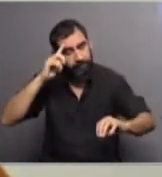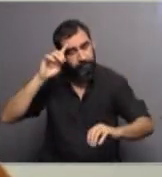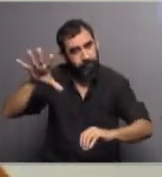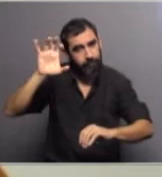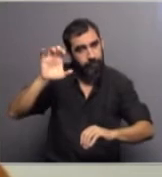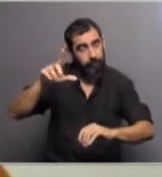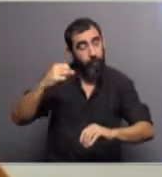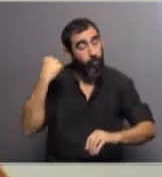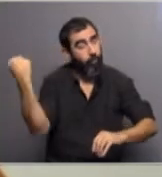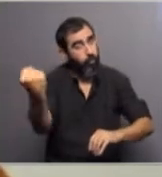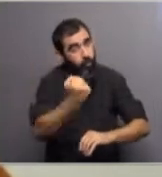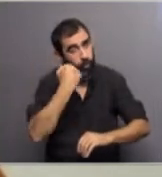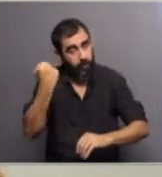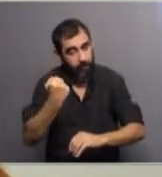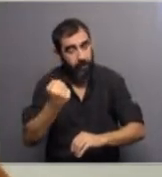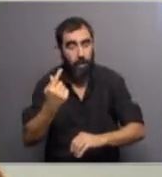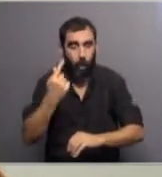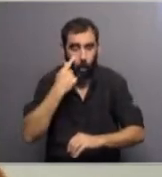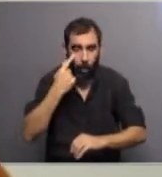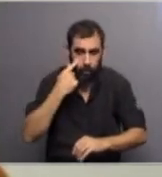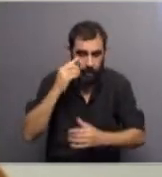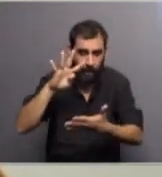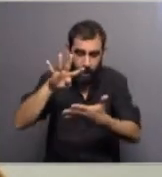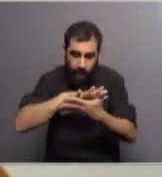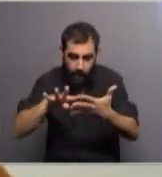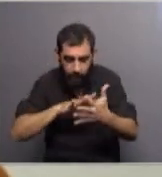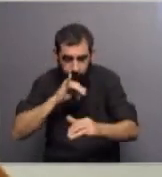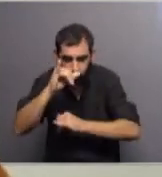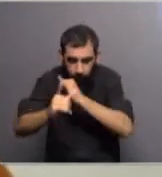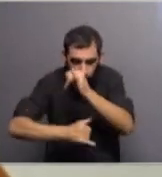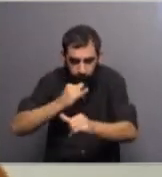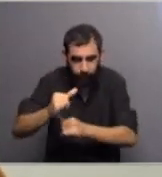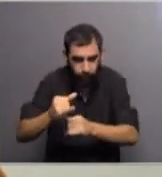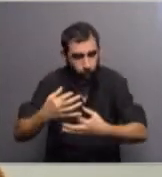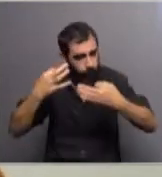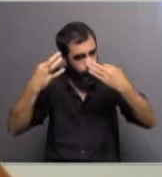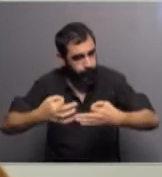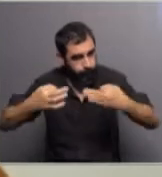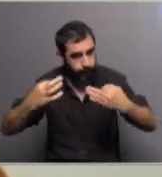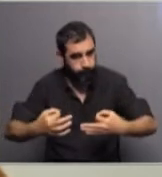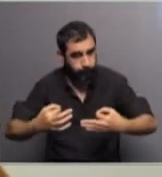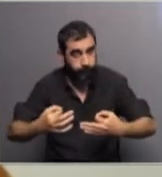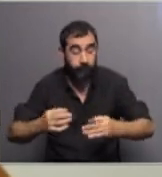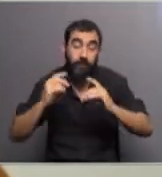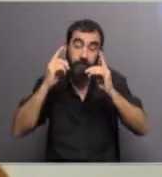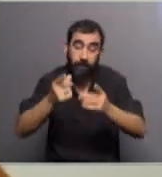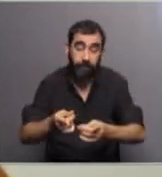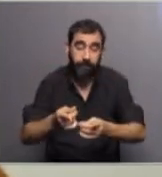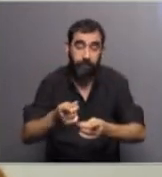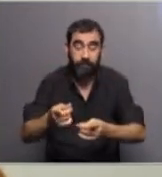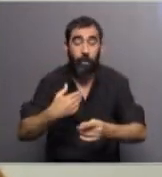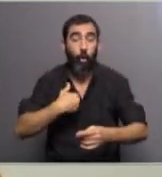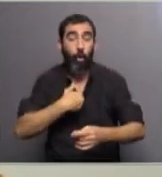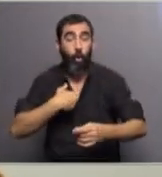lo importante que es conocer, leer, informarse de fuentes confiables, y bueno, ahí es un poco también el